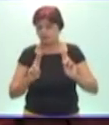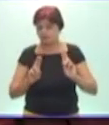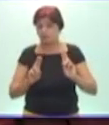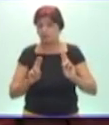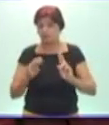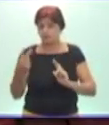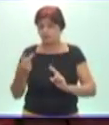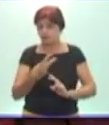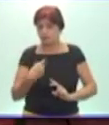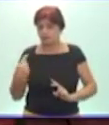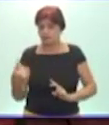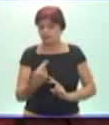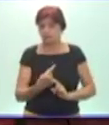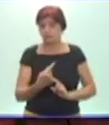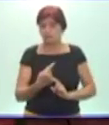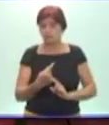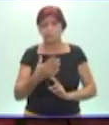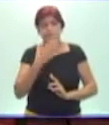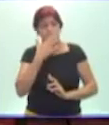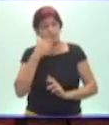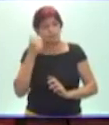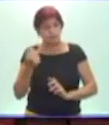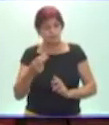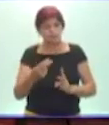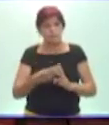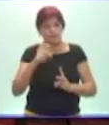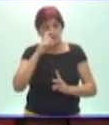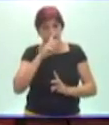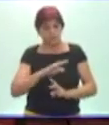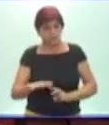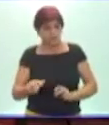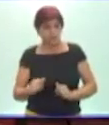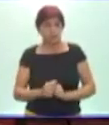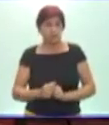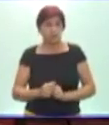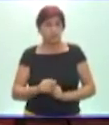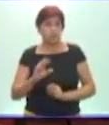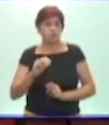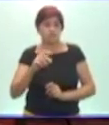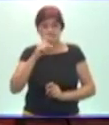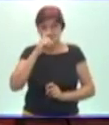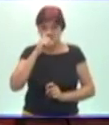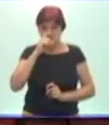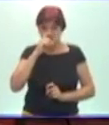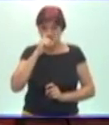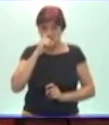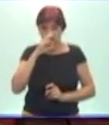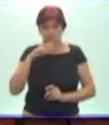entre todos qué es lo mejor. Cuando hago referencia a la edad del niño es importante